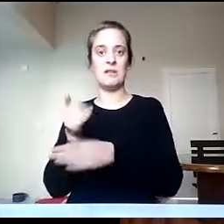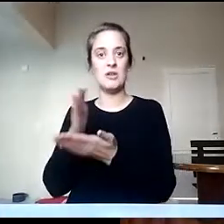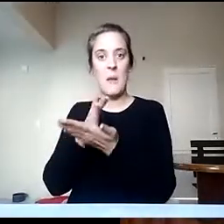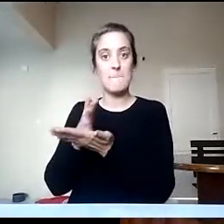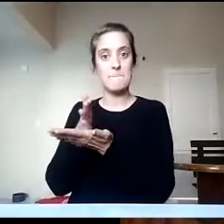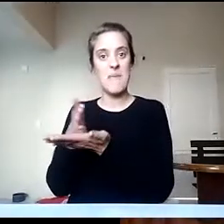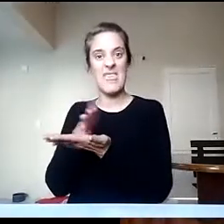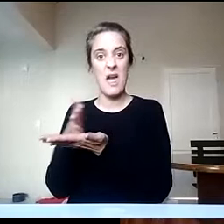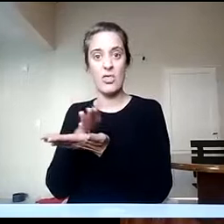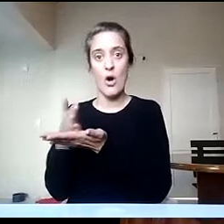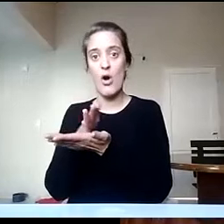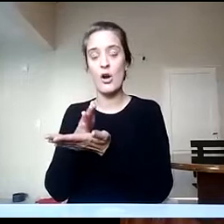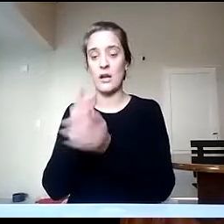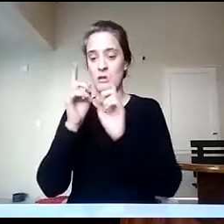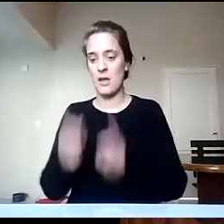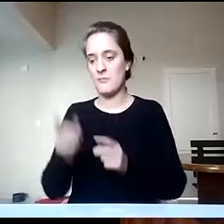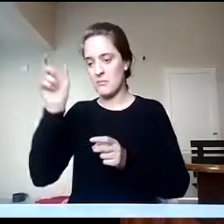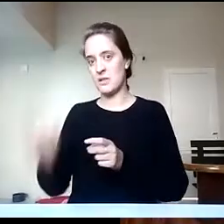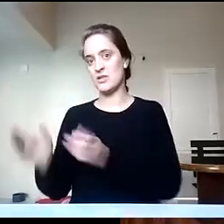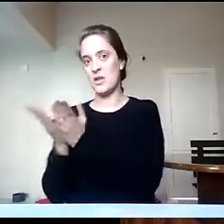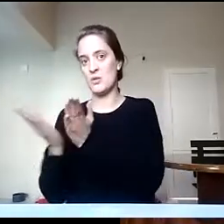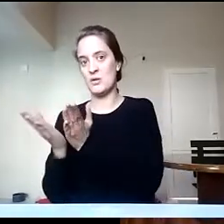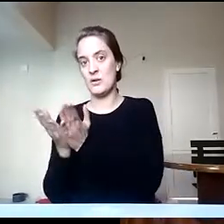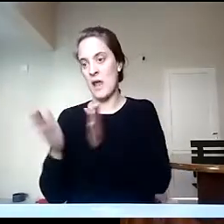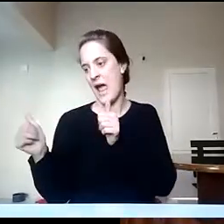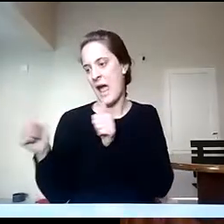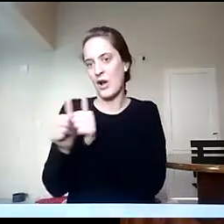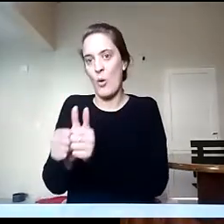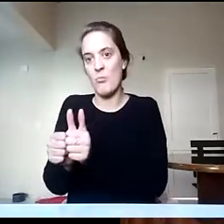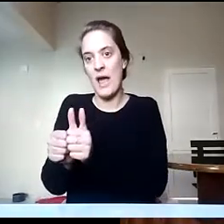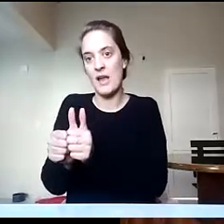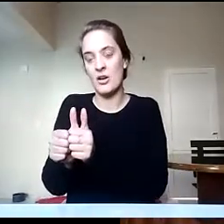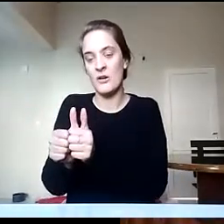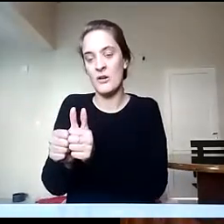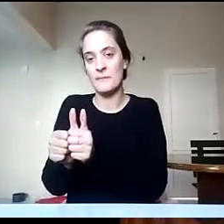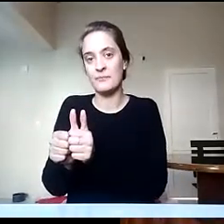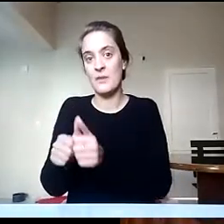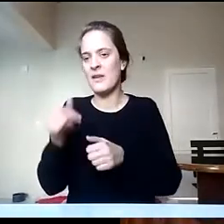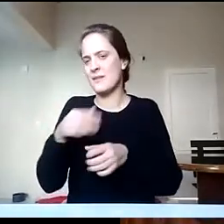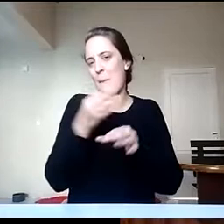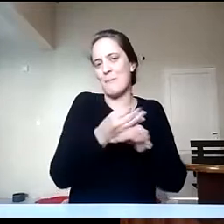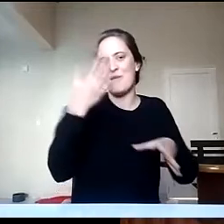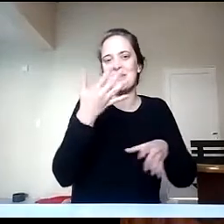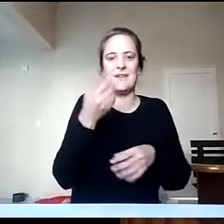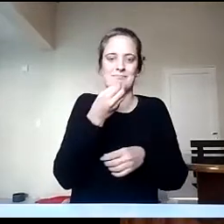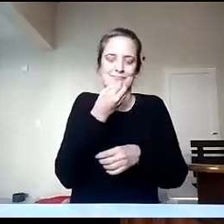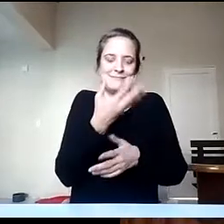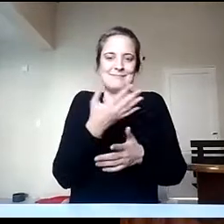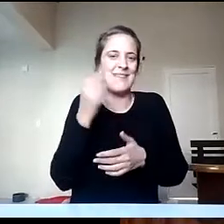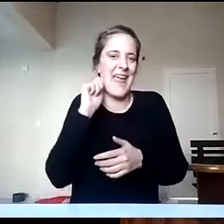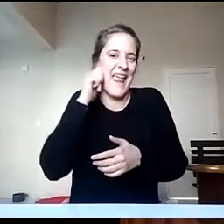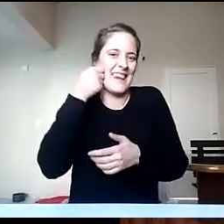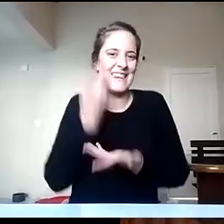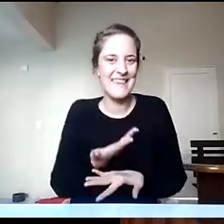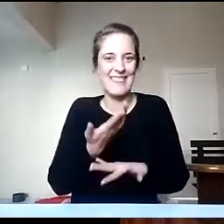a adolescentes, a nuestros estudiantes, lo cual, bueno, es una profesión hermosa, por eso la hemos elegido, por eso nos sentimos